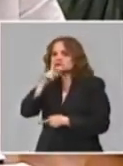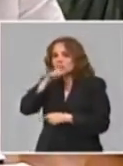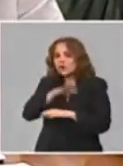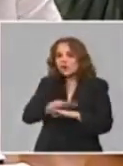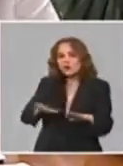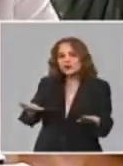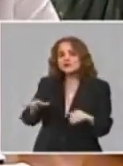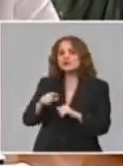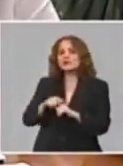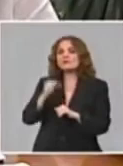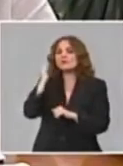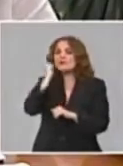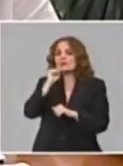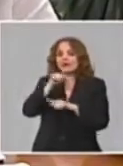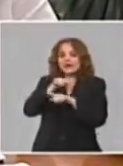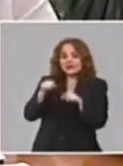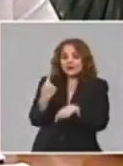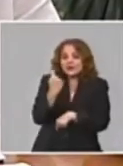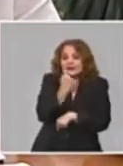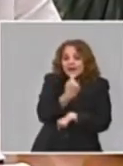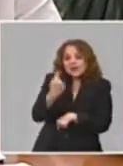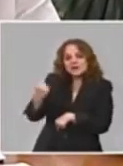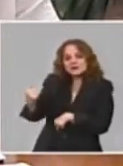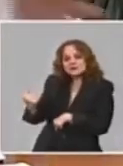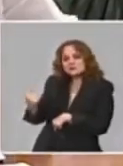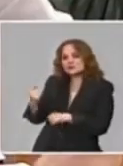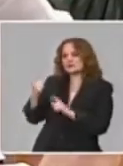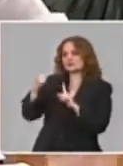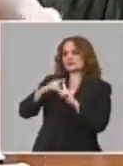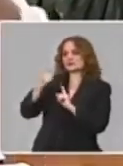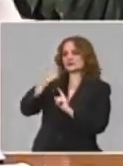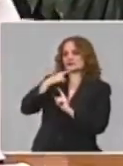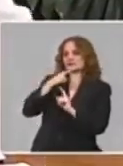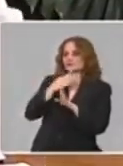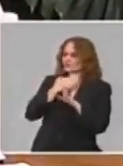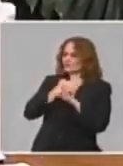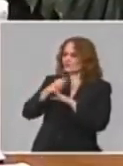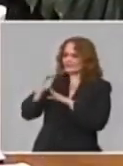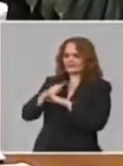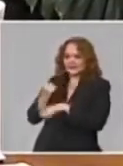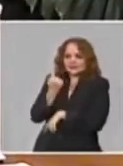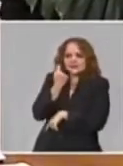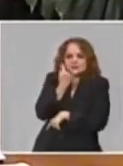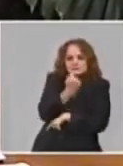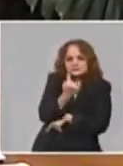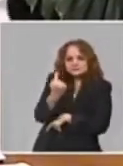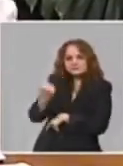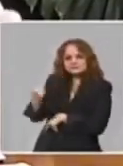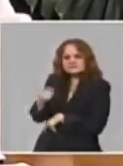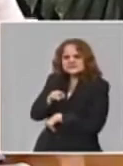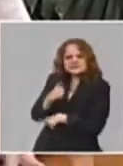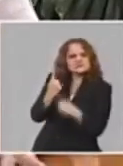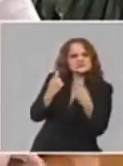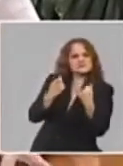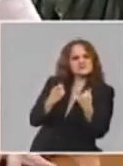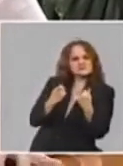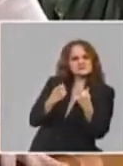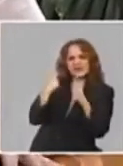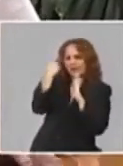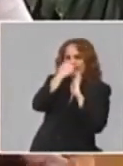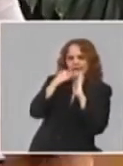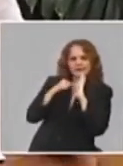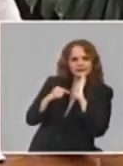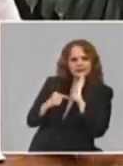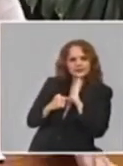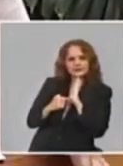diseñado a mano niño a niño a pesar del protocolo ellos le han dado esa individualidad que además es propia de los pediatras y nosotros